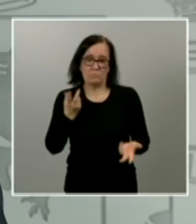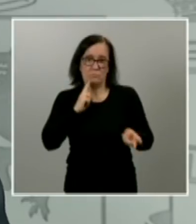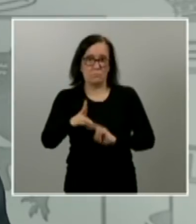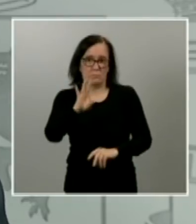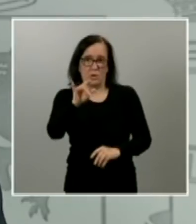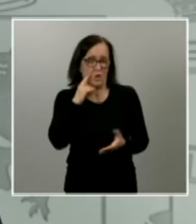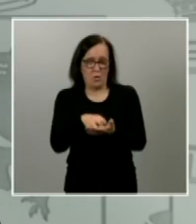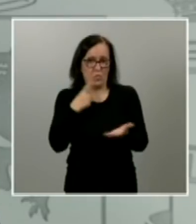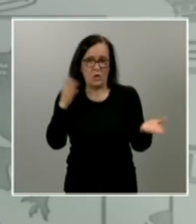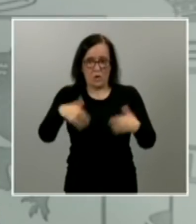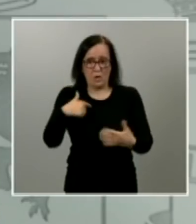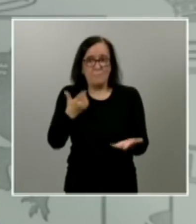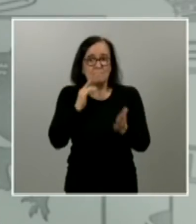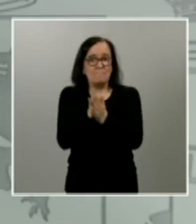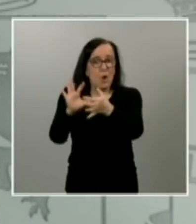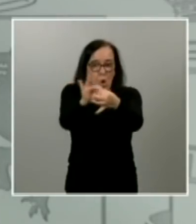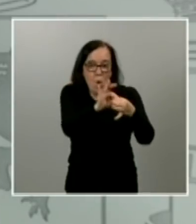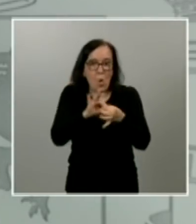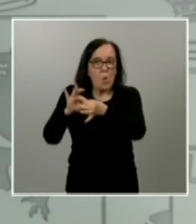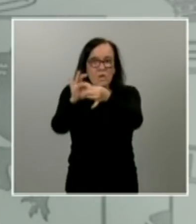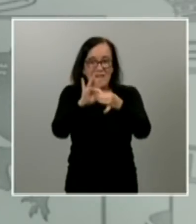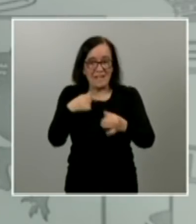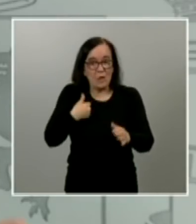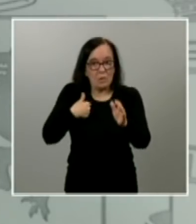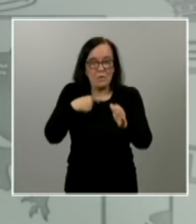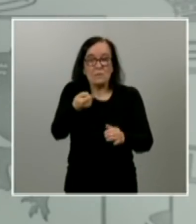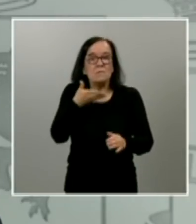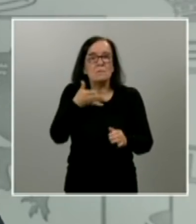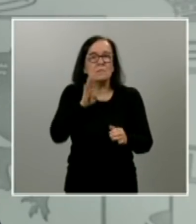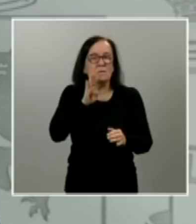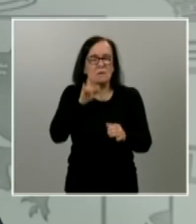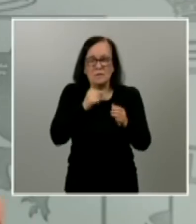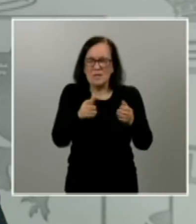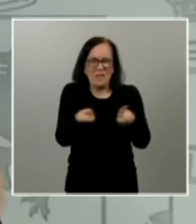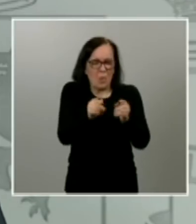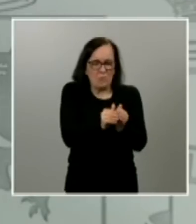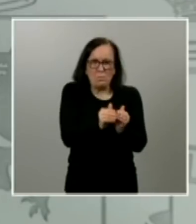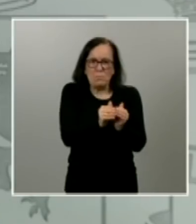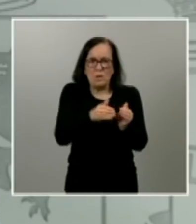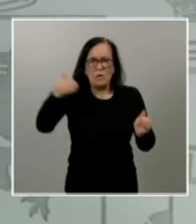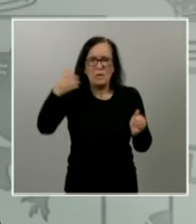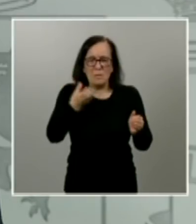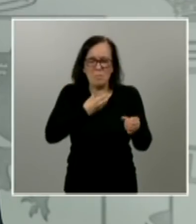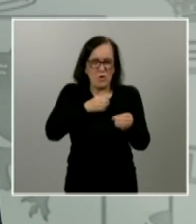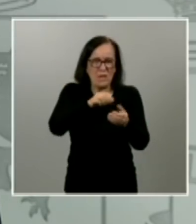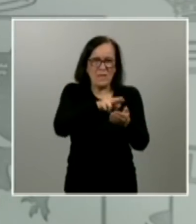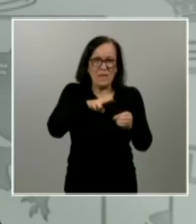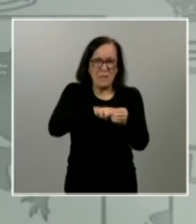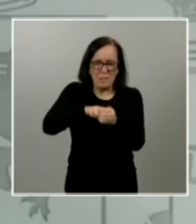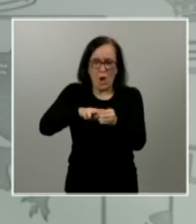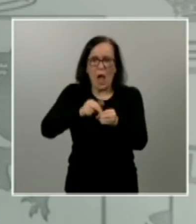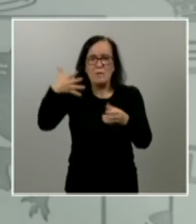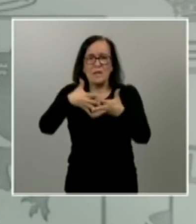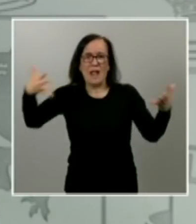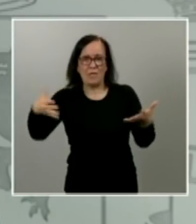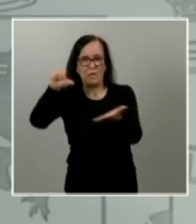estoy apelando y la que estamos ejerciendo todas las instituciones y todos los gobiernos del más pequeño al más grande del municipio más pequeño a la ciudad más grande se tiene también que